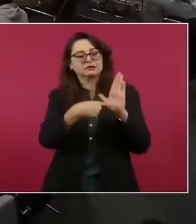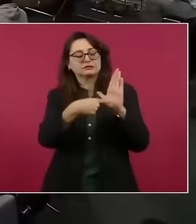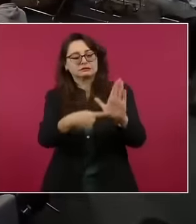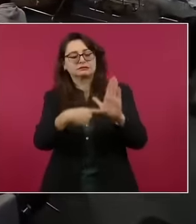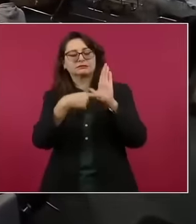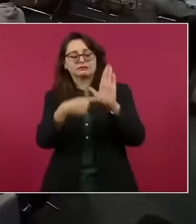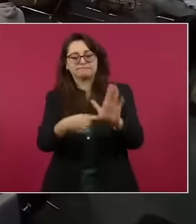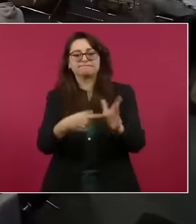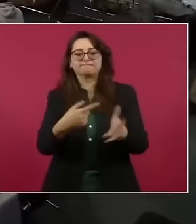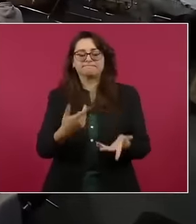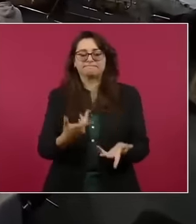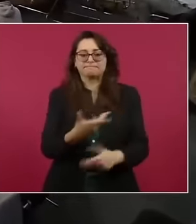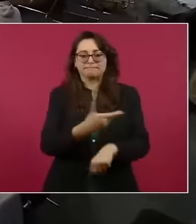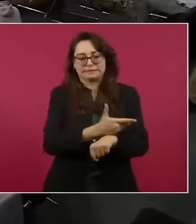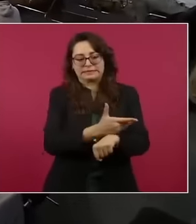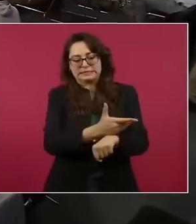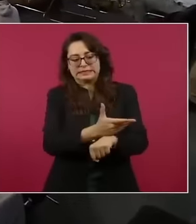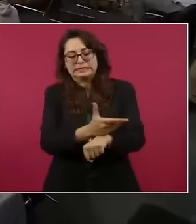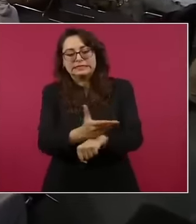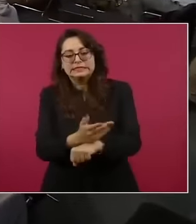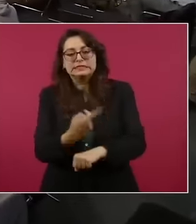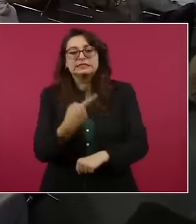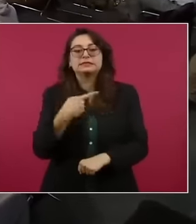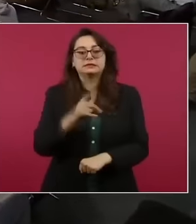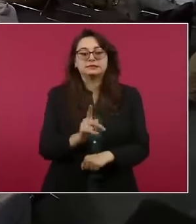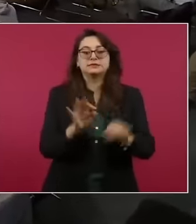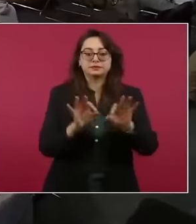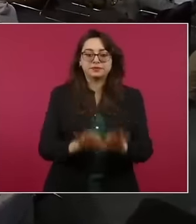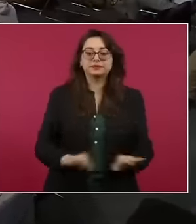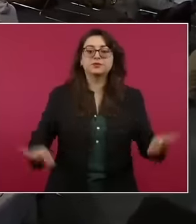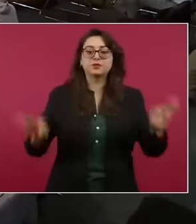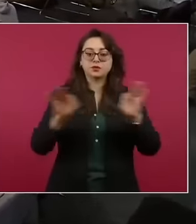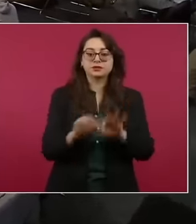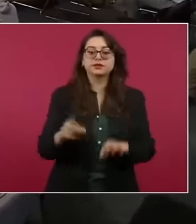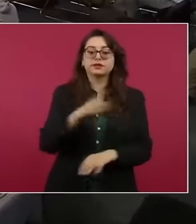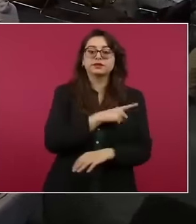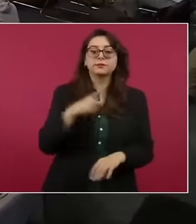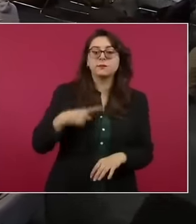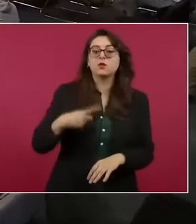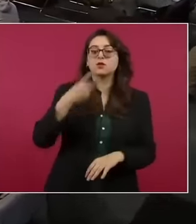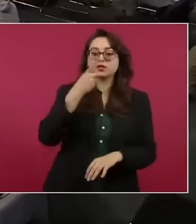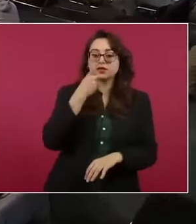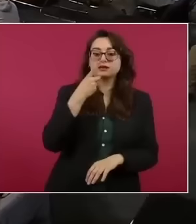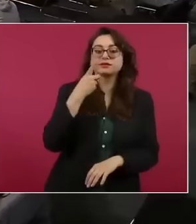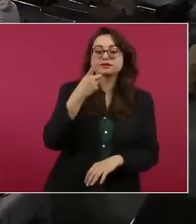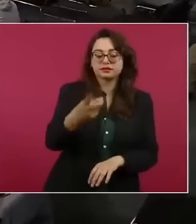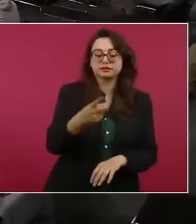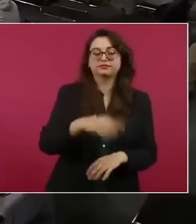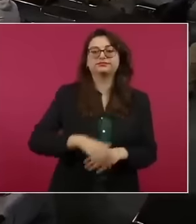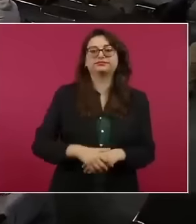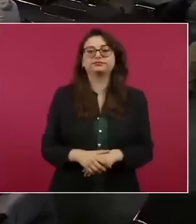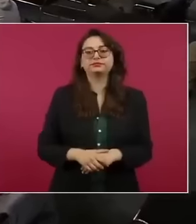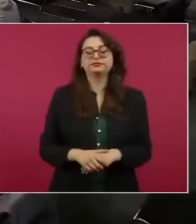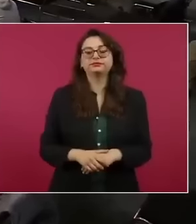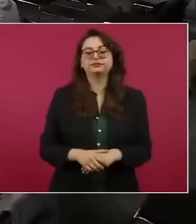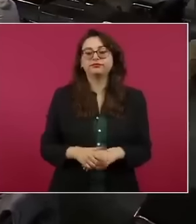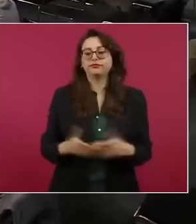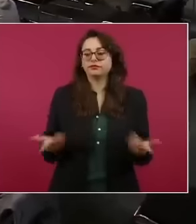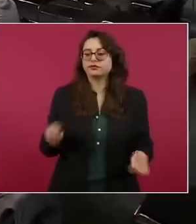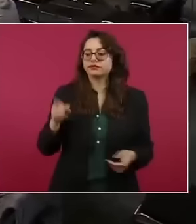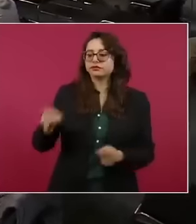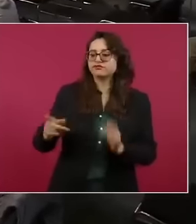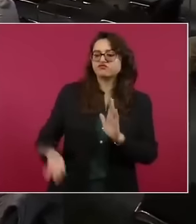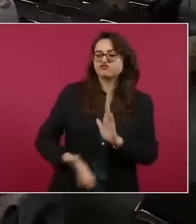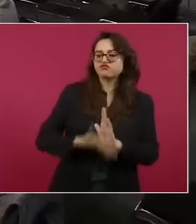se pueden realizar, se llevan a cabo principalmente